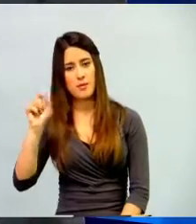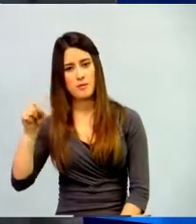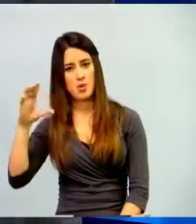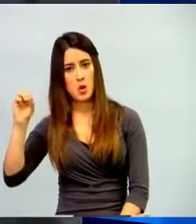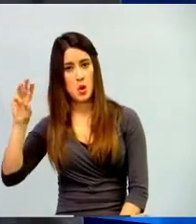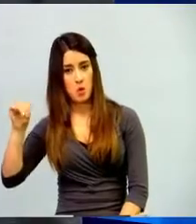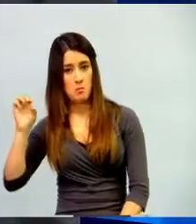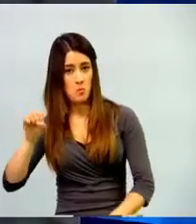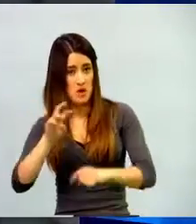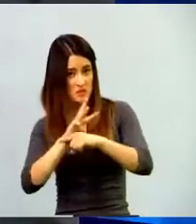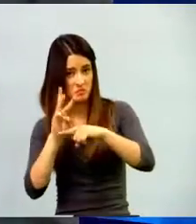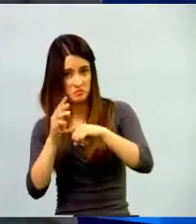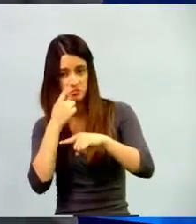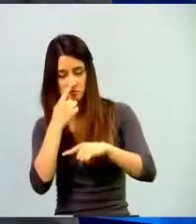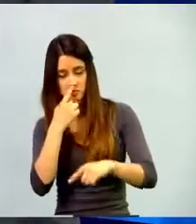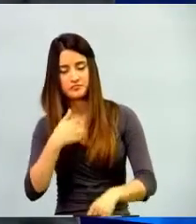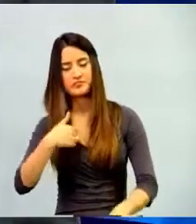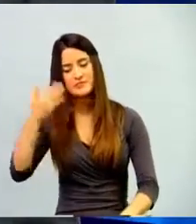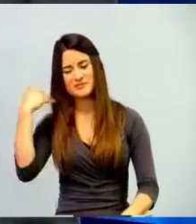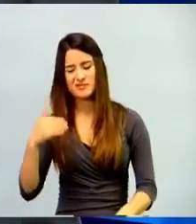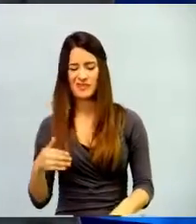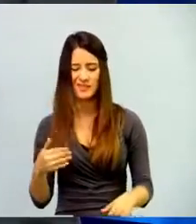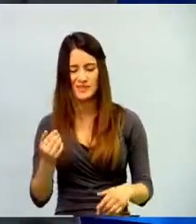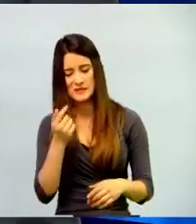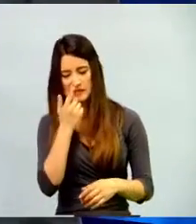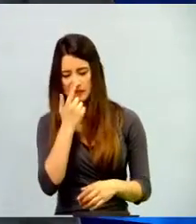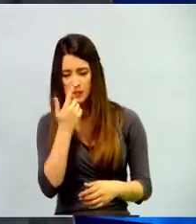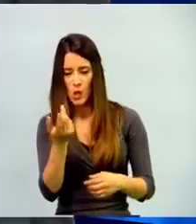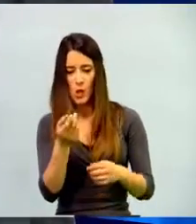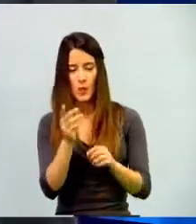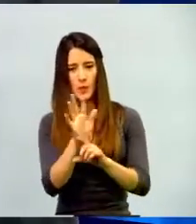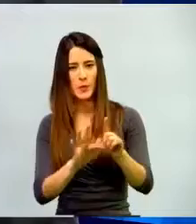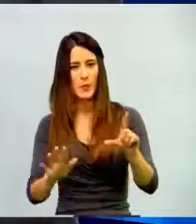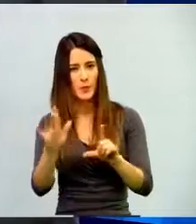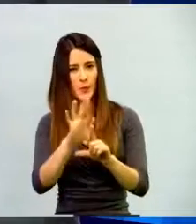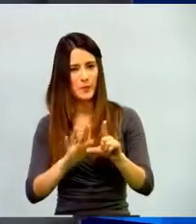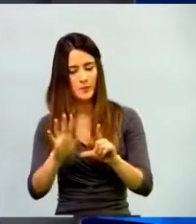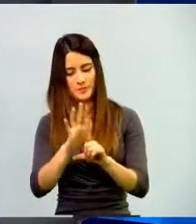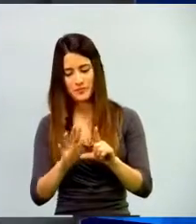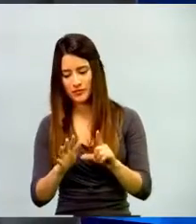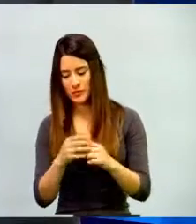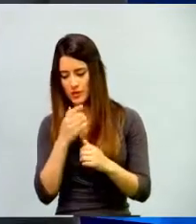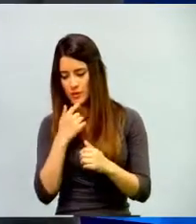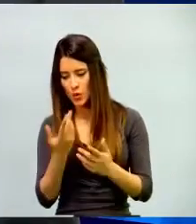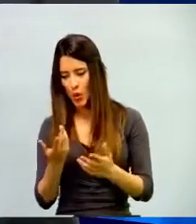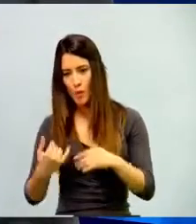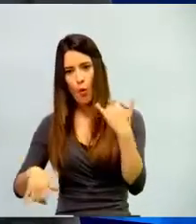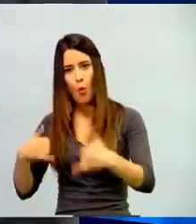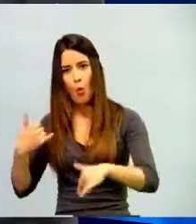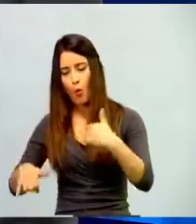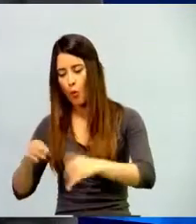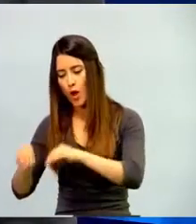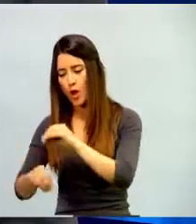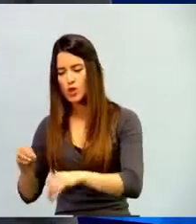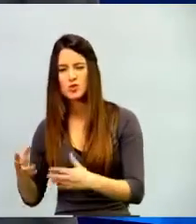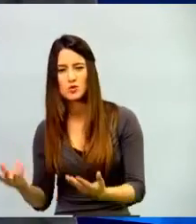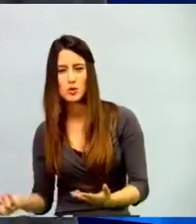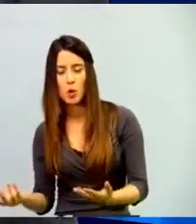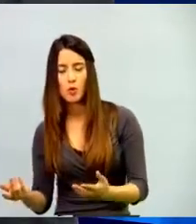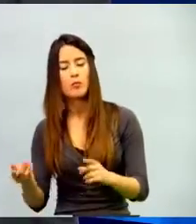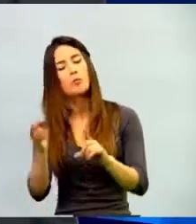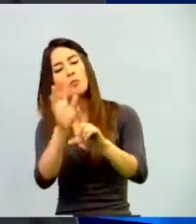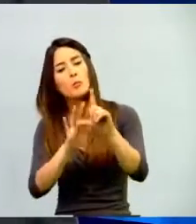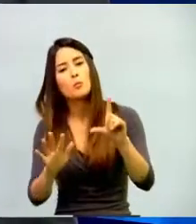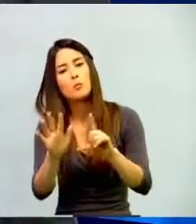pues me tocaba ver muchos tutoriales sobre cómo diseñar ese tipo de juegos y precisamente era la gente más joven la que nos enseñaba cómo